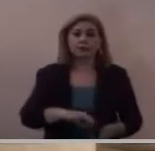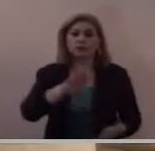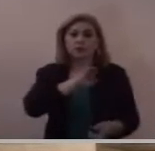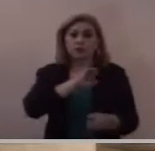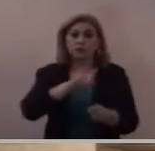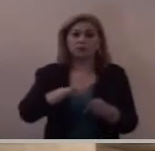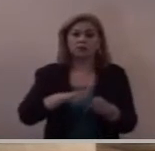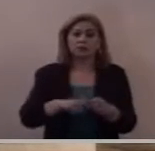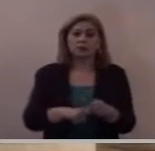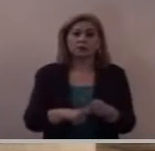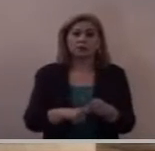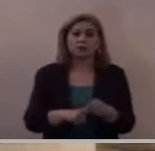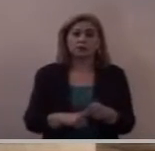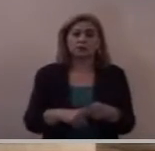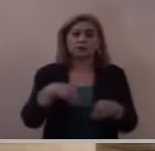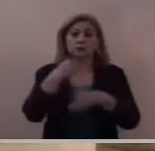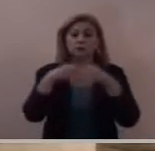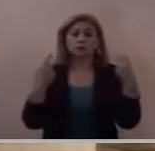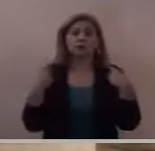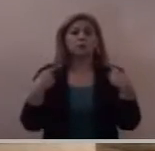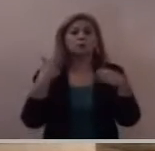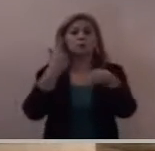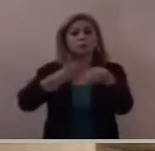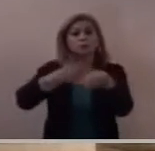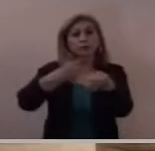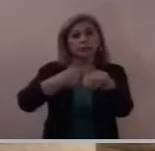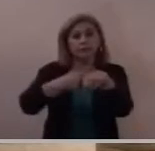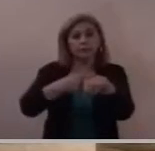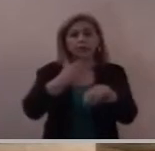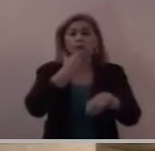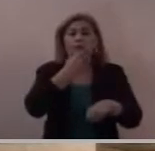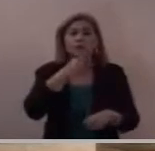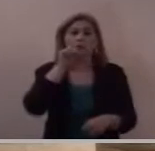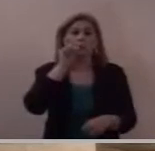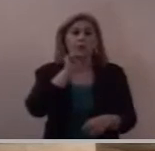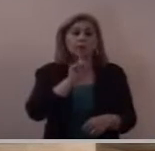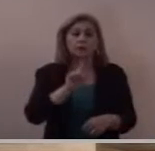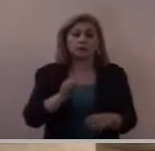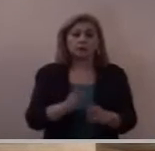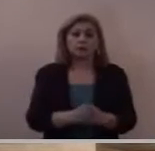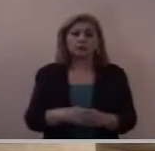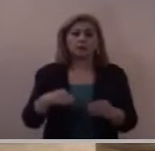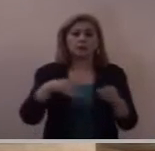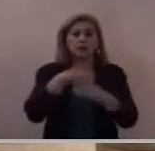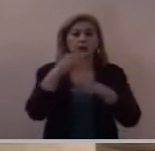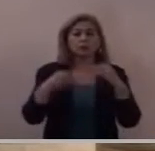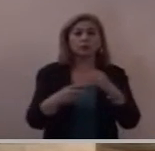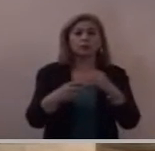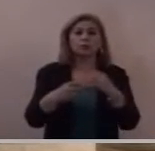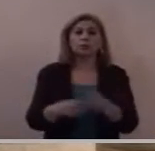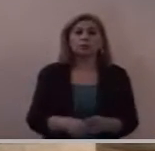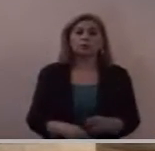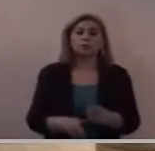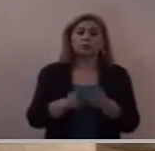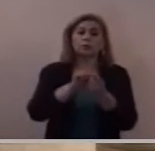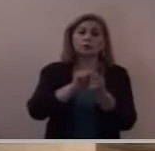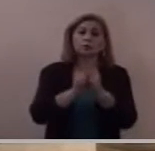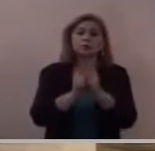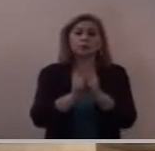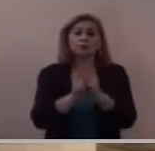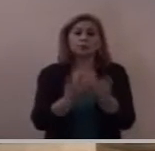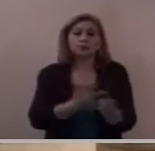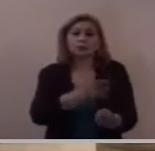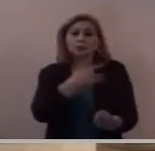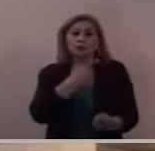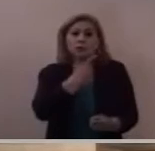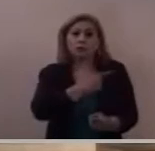a los enfermos y enfermas a todos les compartimos el gozo de